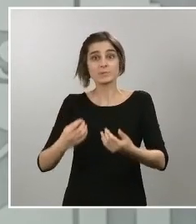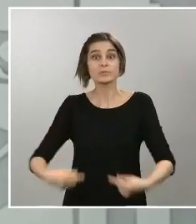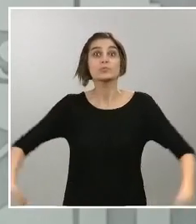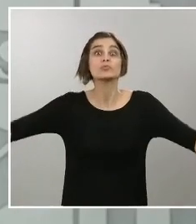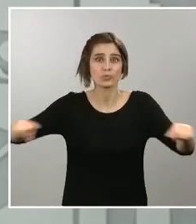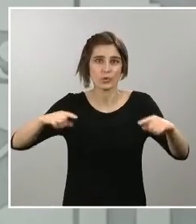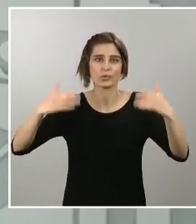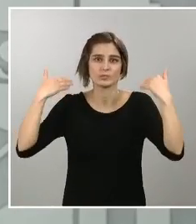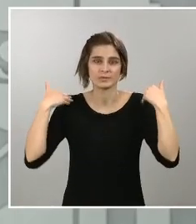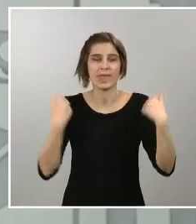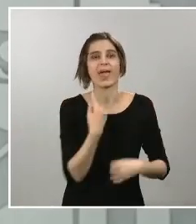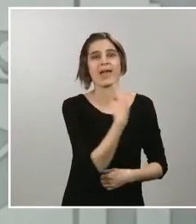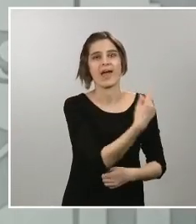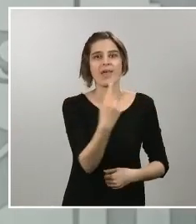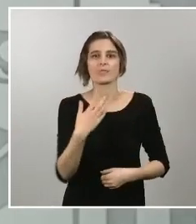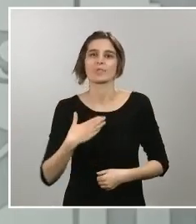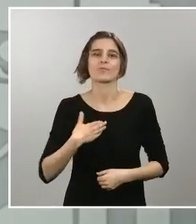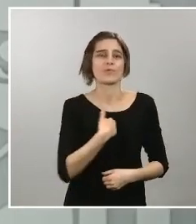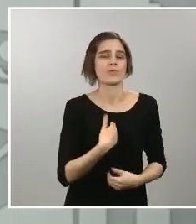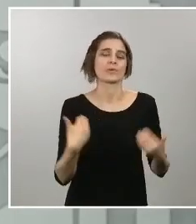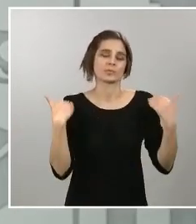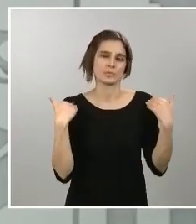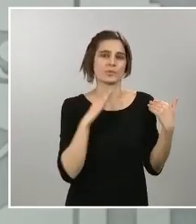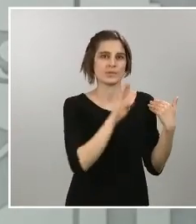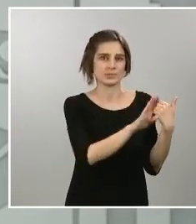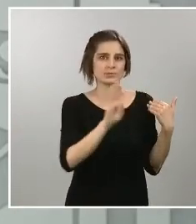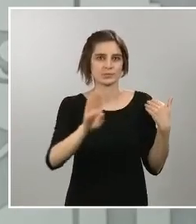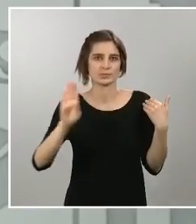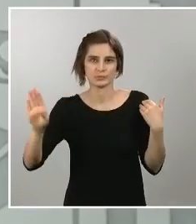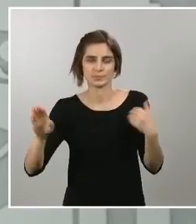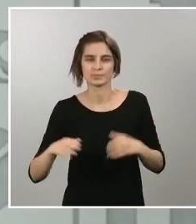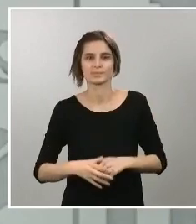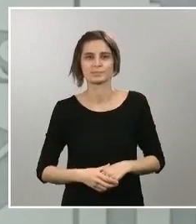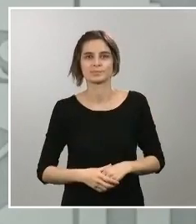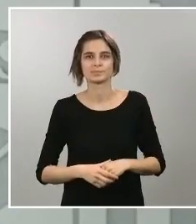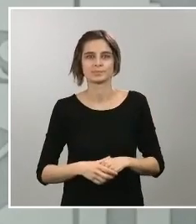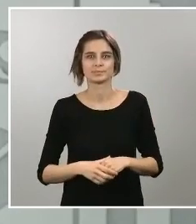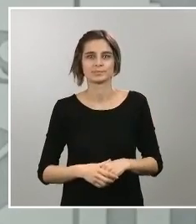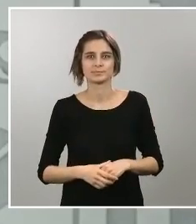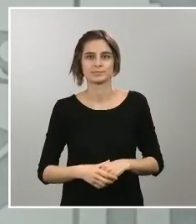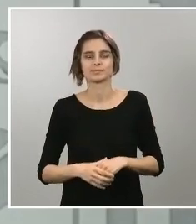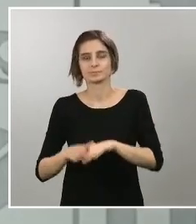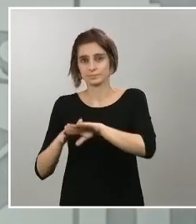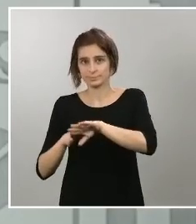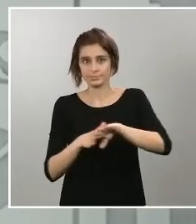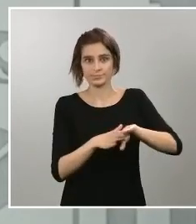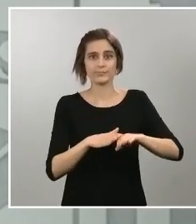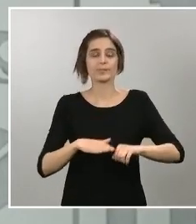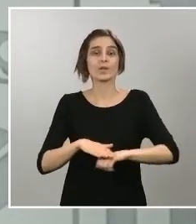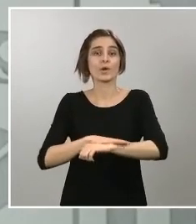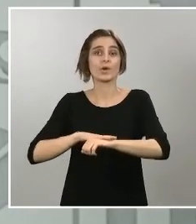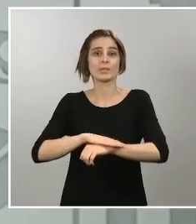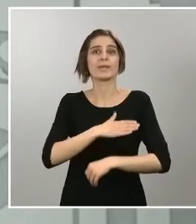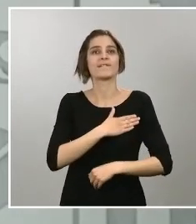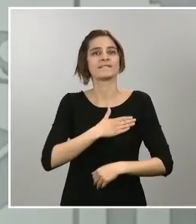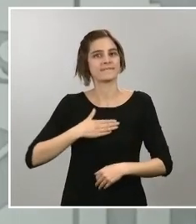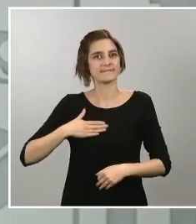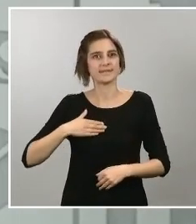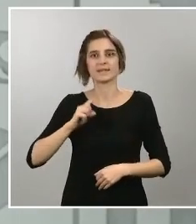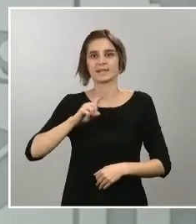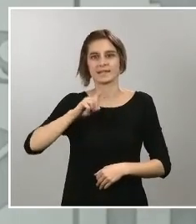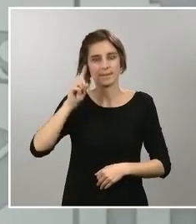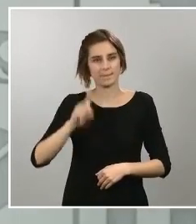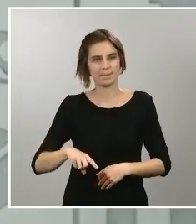nuestra responsabilidad. En otro orden de cosas, el Gobierno también quiere reforzar, quiere seguir transmitiendo la